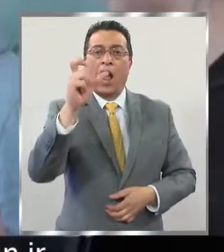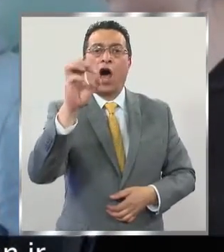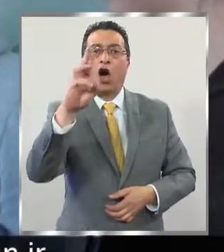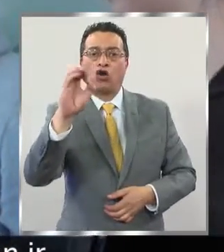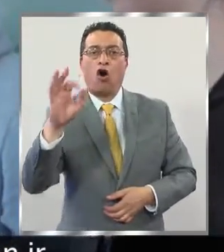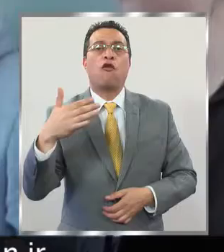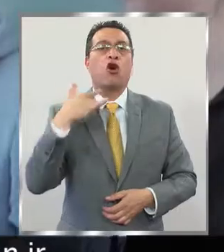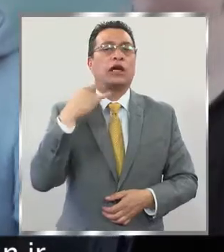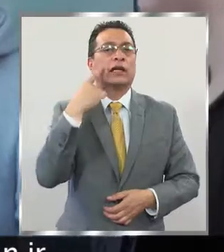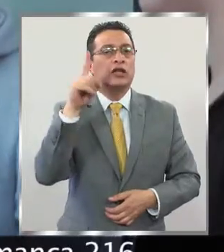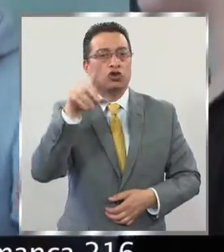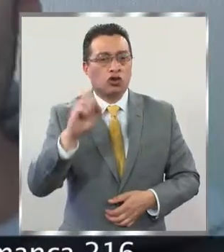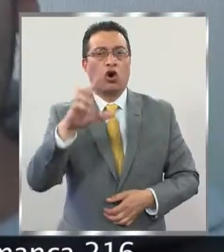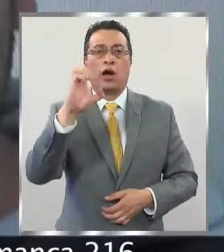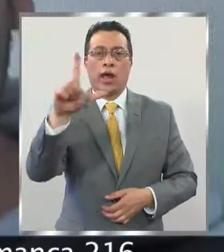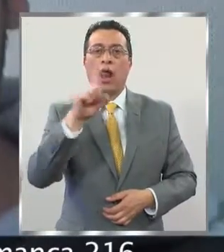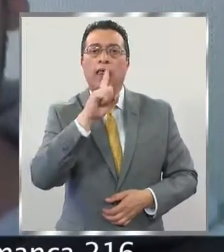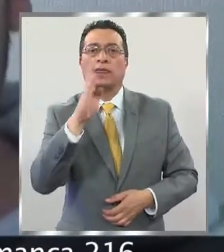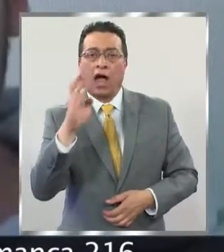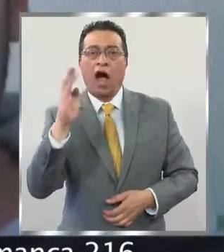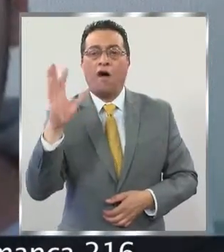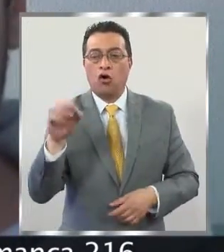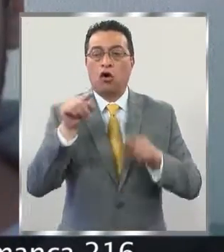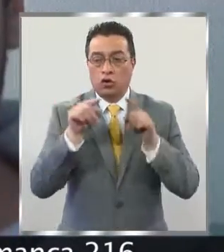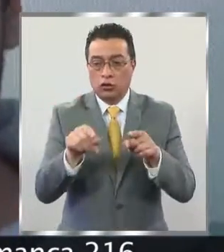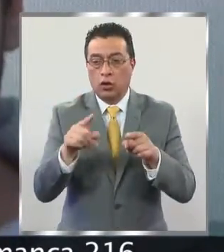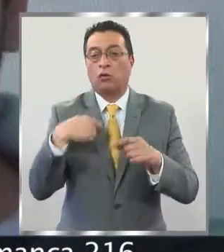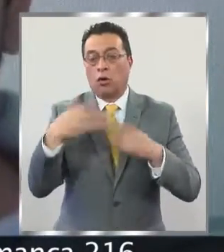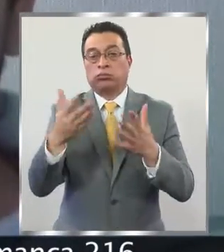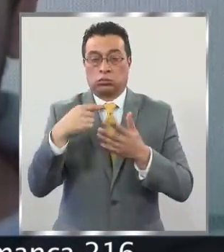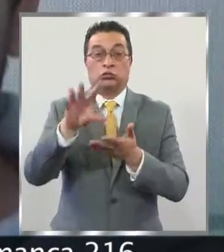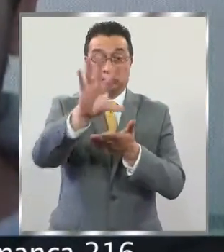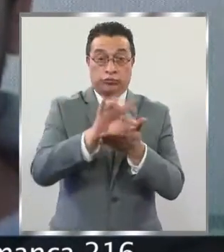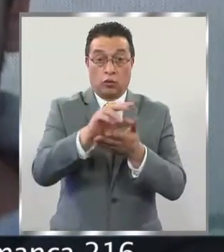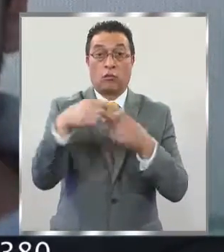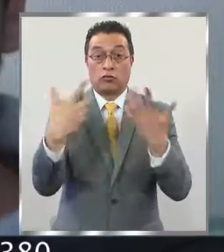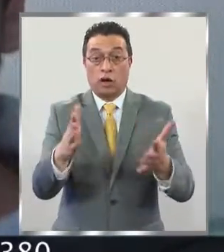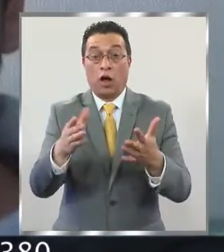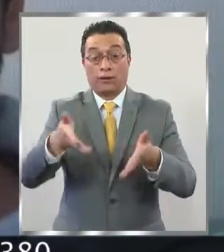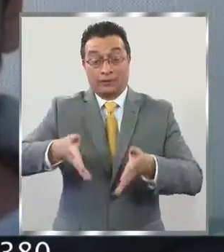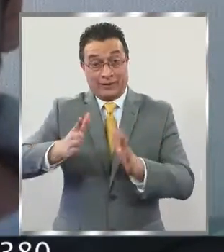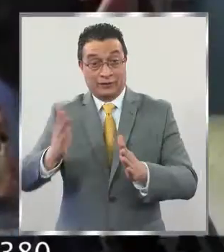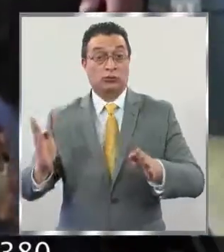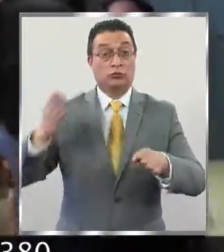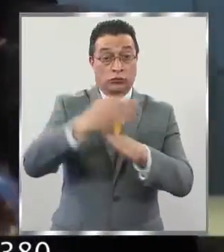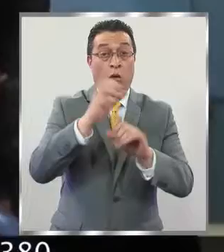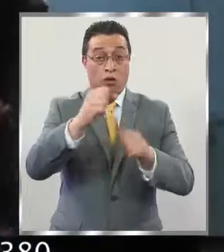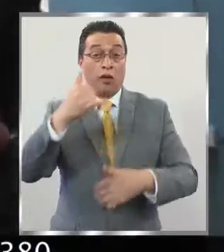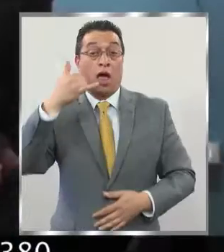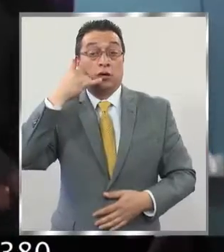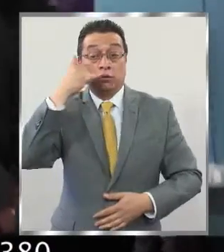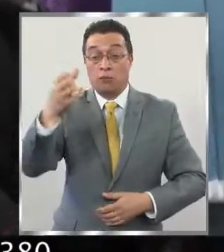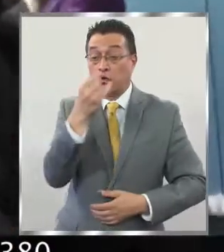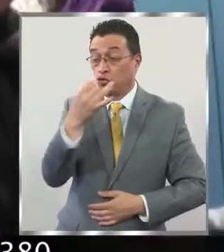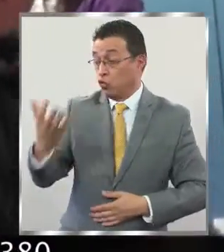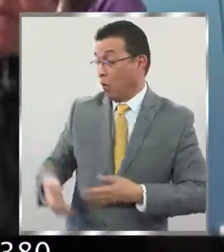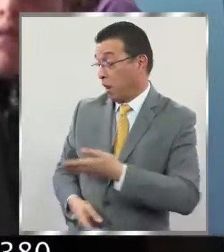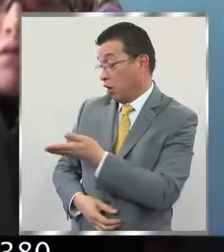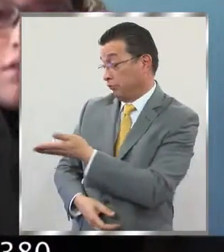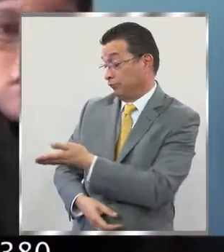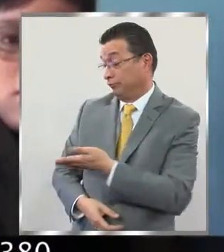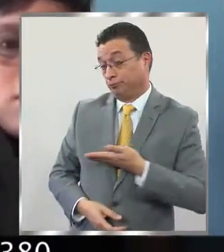Quisco y el Tabo. Solo deben ir a calle Álvarez, Pedro Salamanca, 216, o llamar al 352